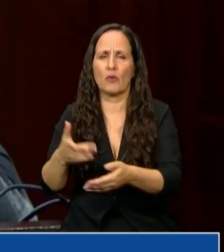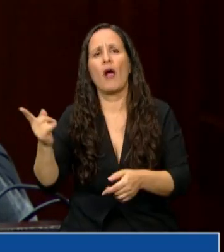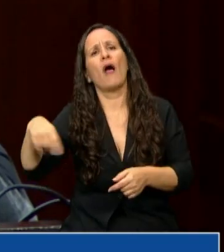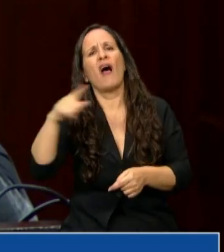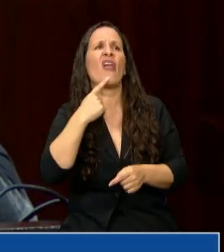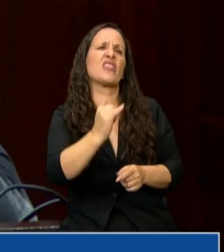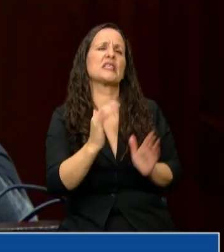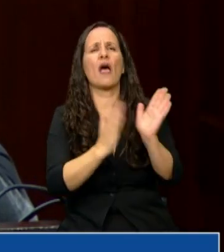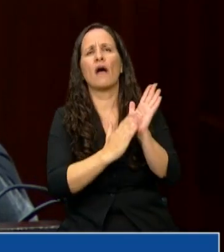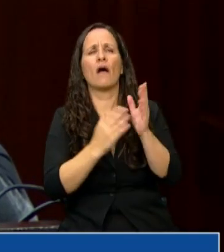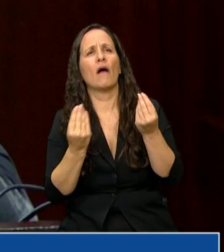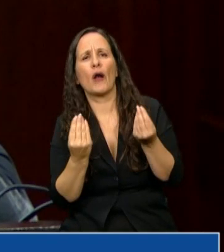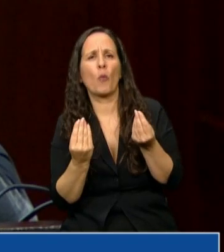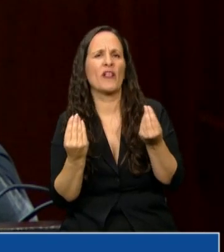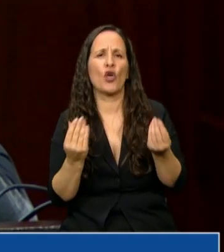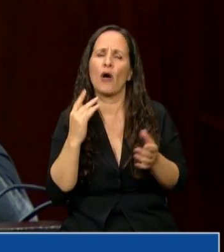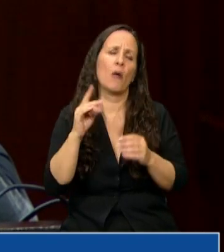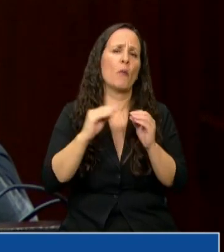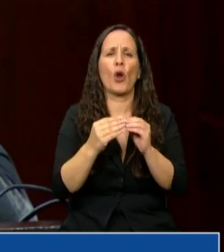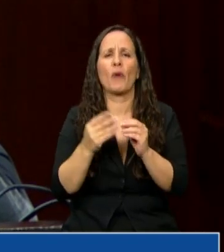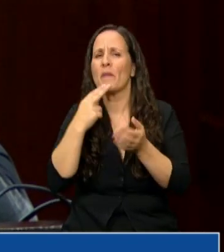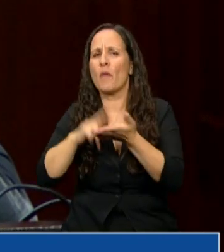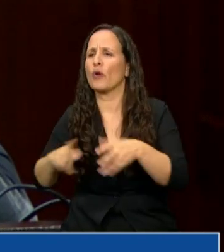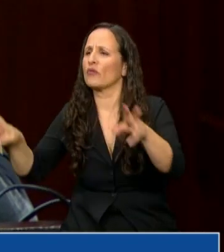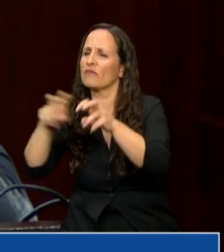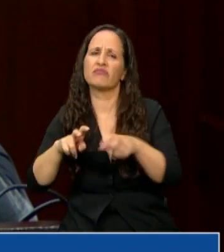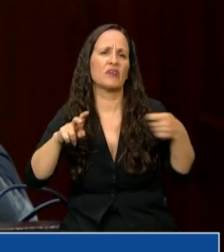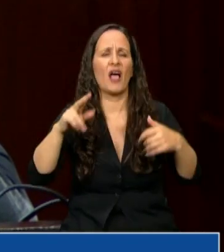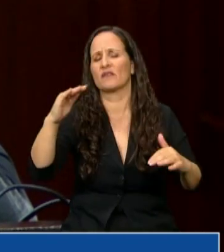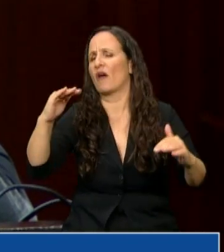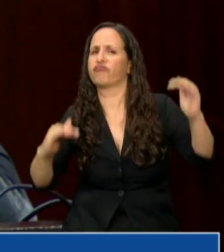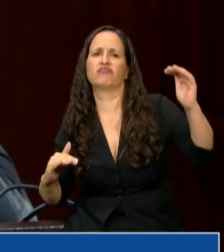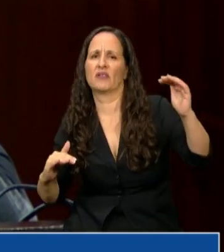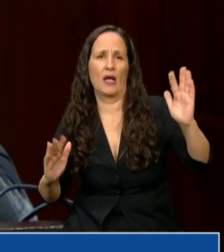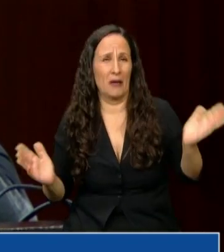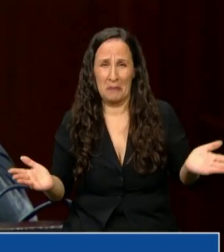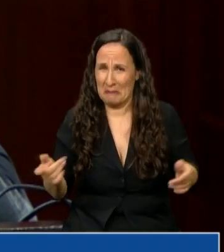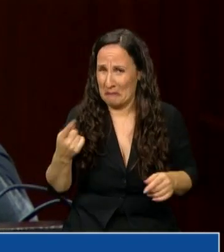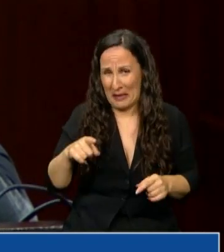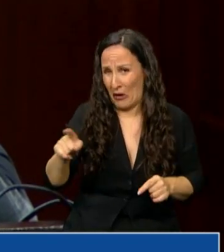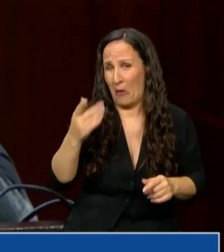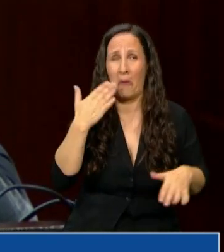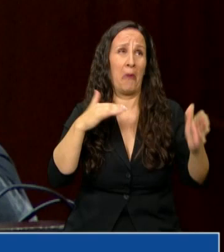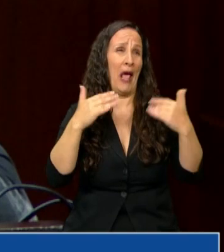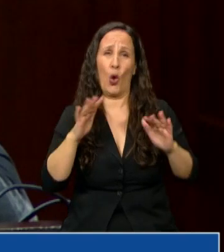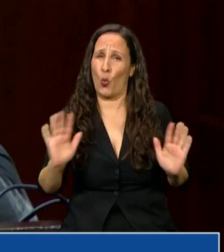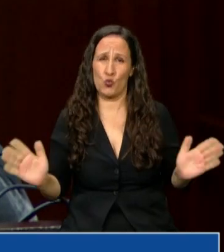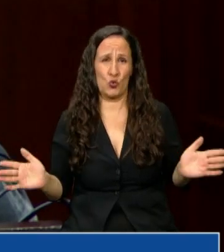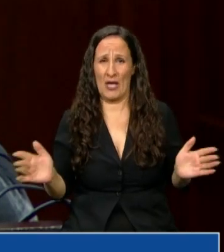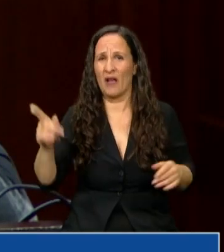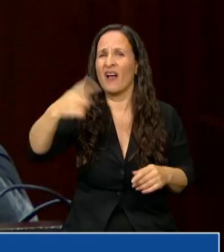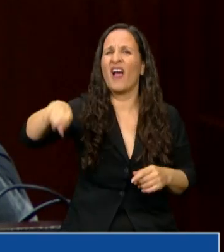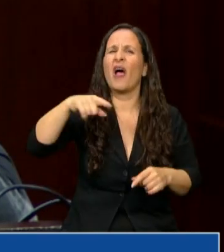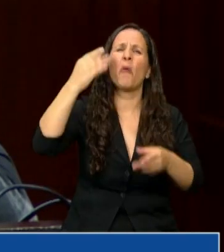preocupa el déficit fiscal. Les preocupa el déficit fiscal pero en realidad son todas excusas porque no les preocuparon ni se preocupan por